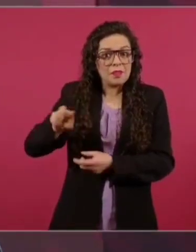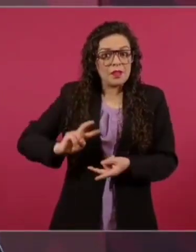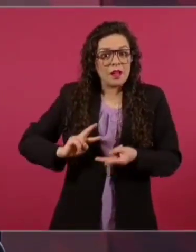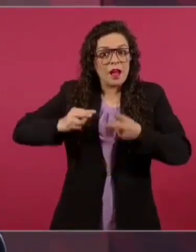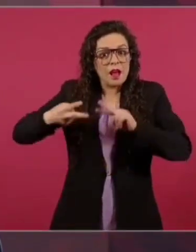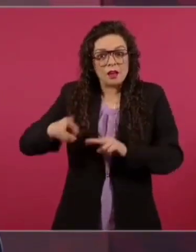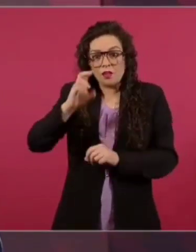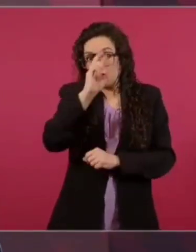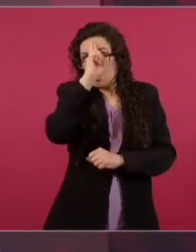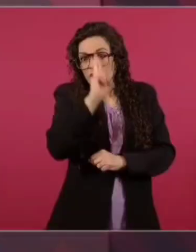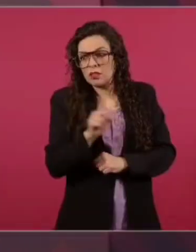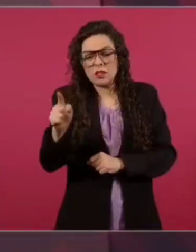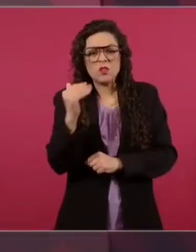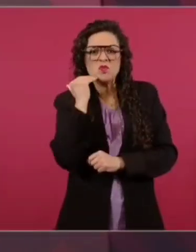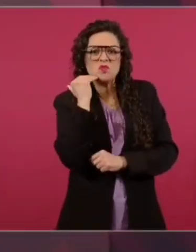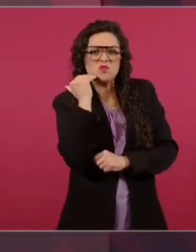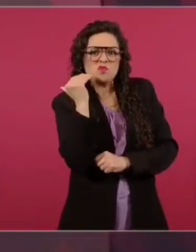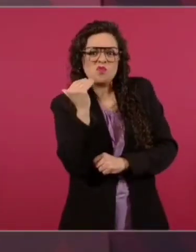de Cohecho.